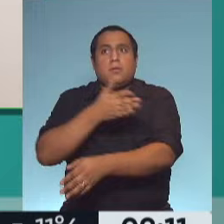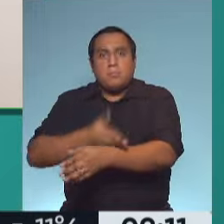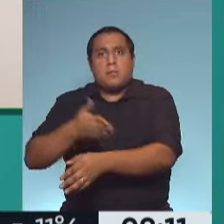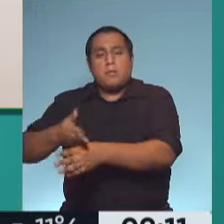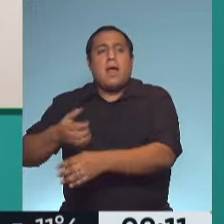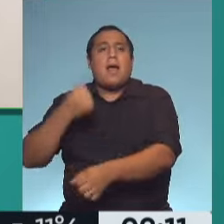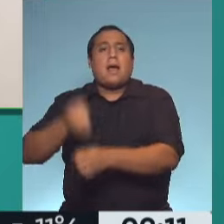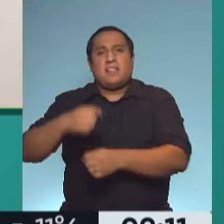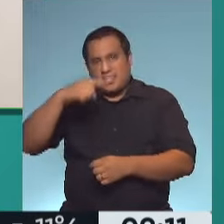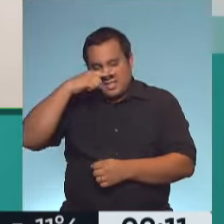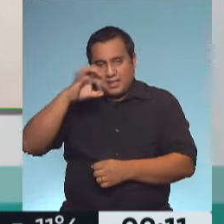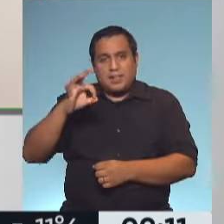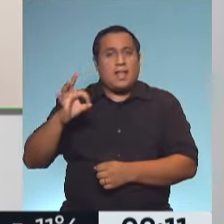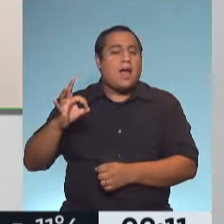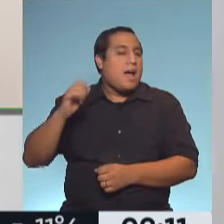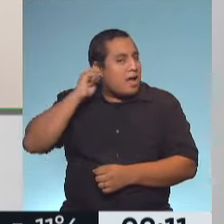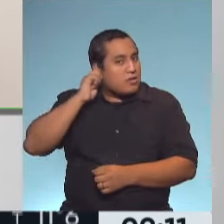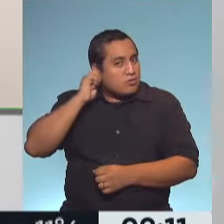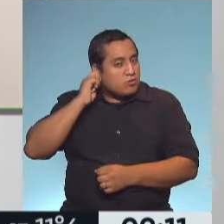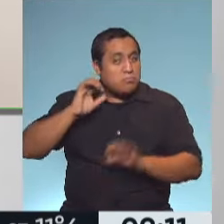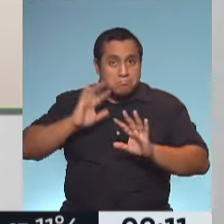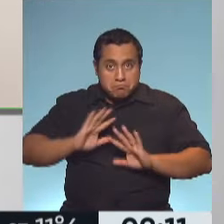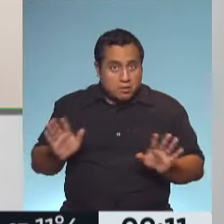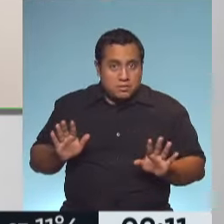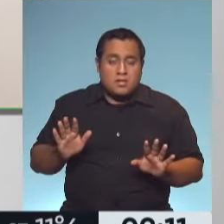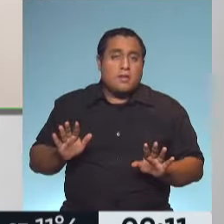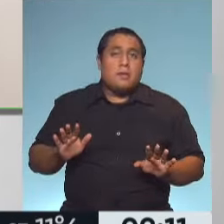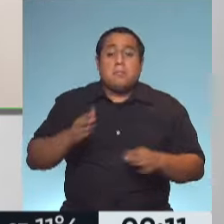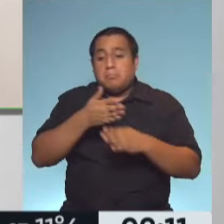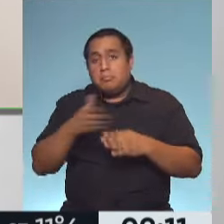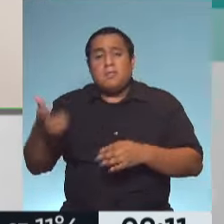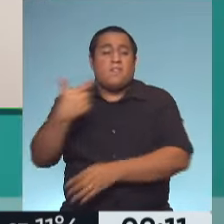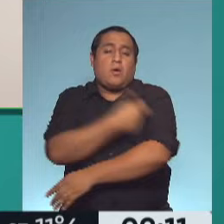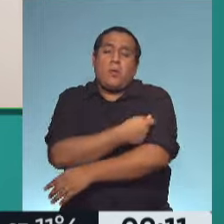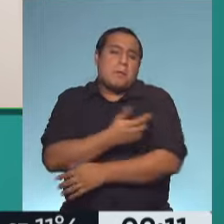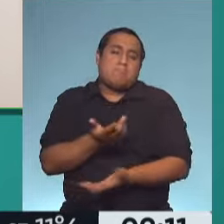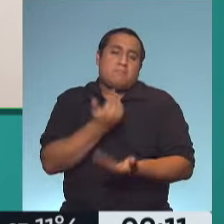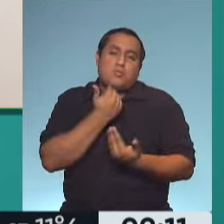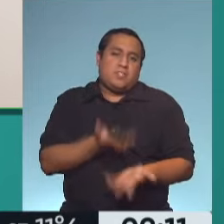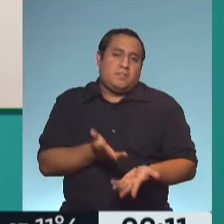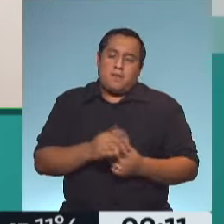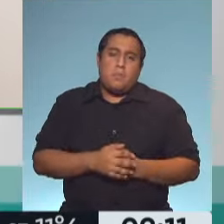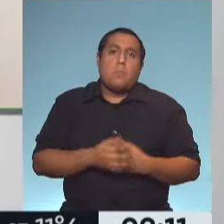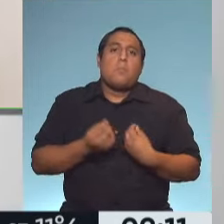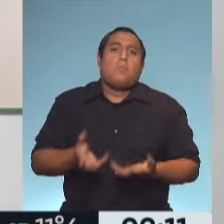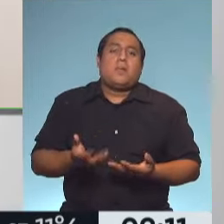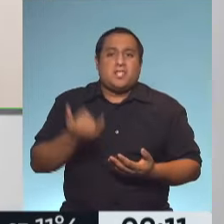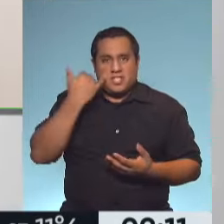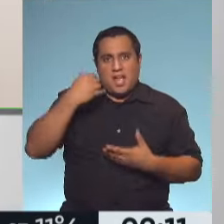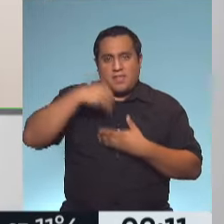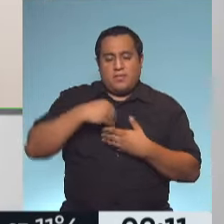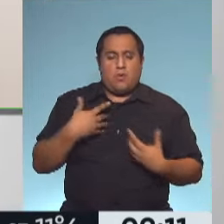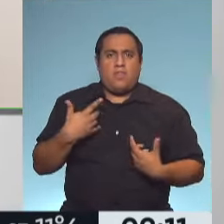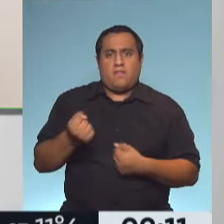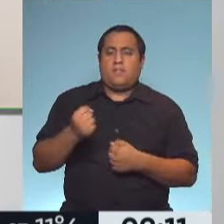partir de los 70 años, generalmente, ya no tiene mucho sentido seguir aplicando la vacuna antideumococcia, porque se cree que ya se crearon los anticuerpos